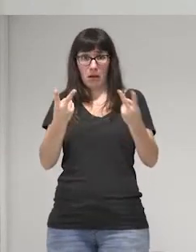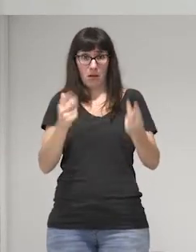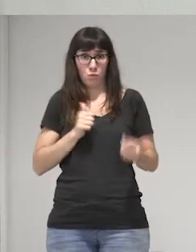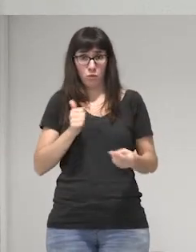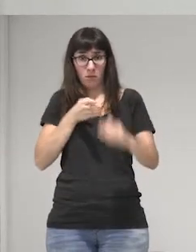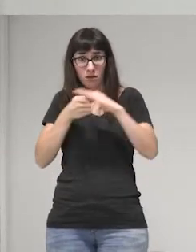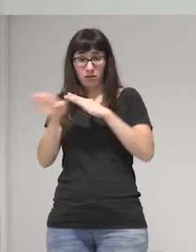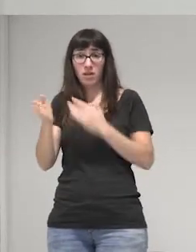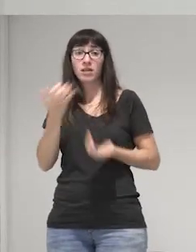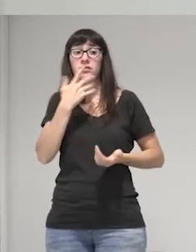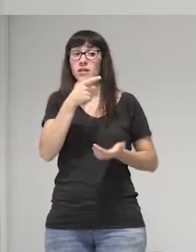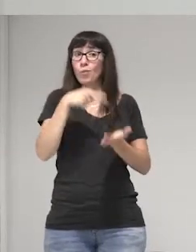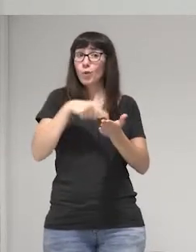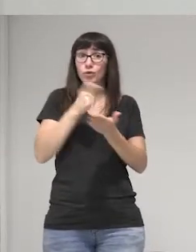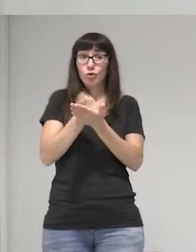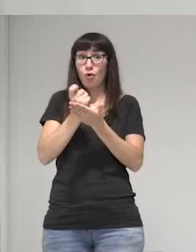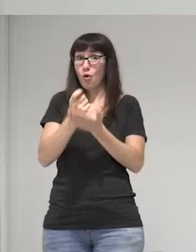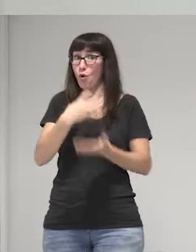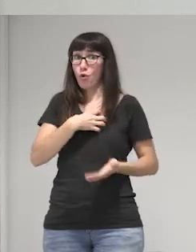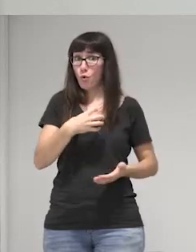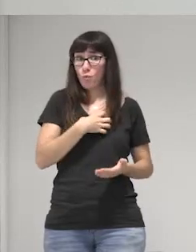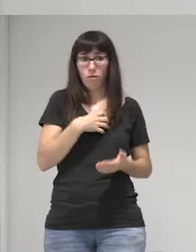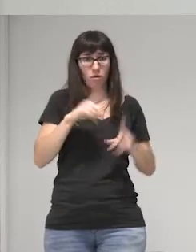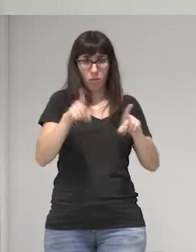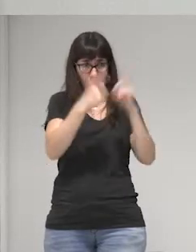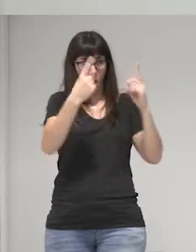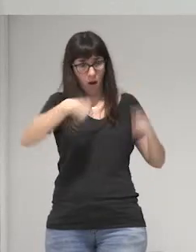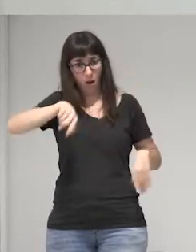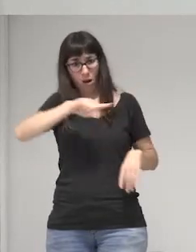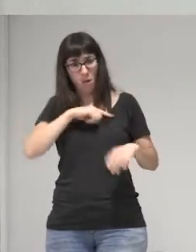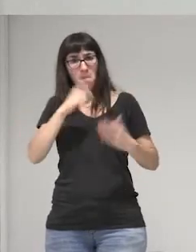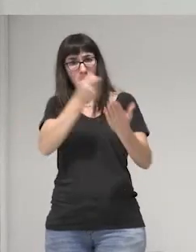y a las que no pueden pagar impuestos pues las otras pagamos por ellas